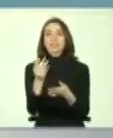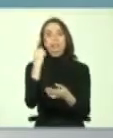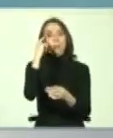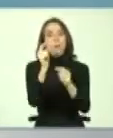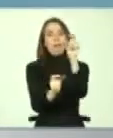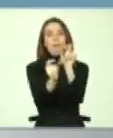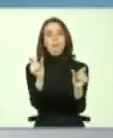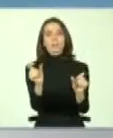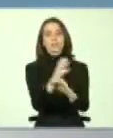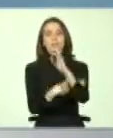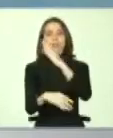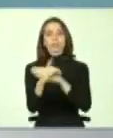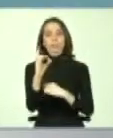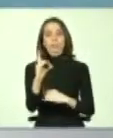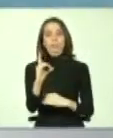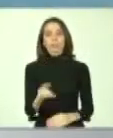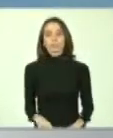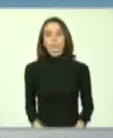personas con discapacidad.